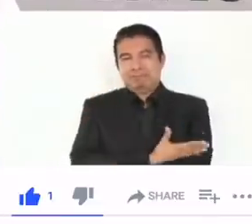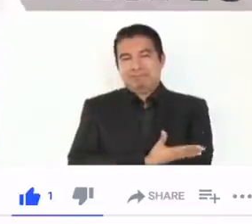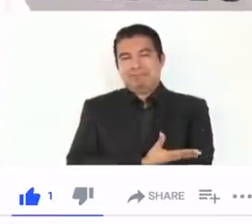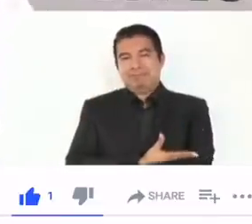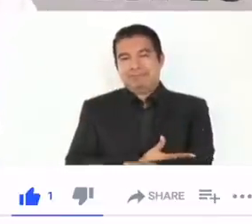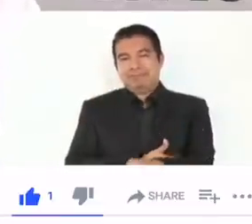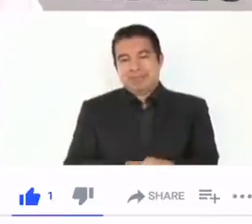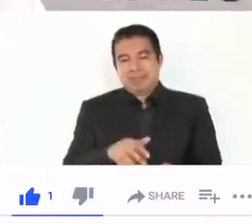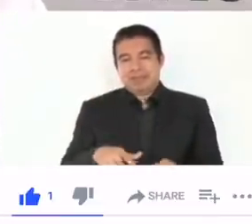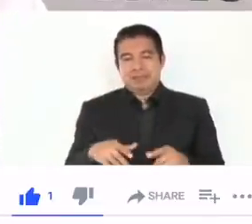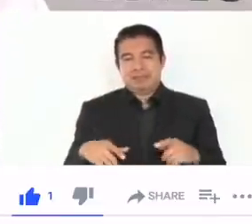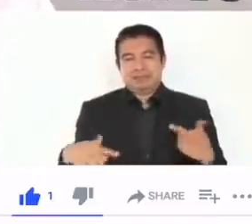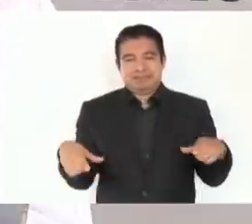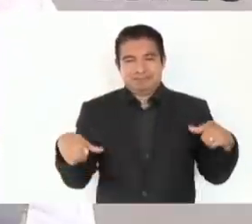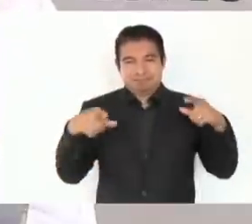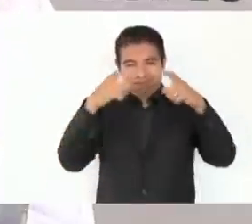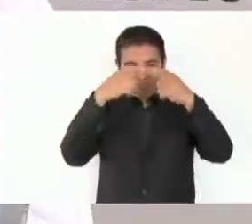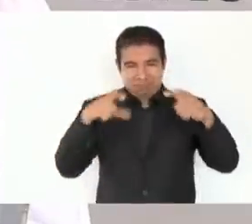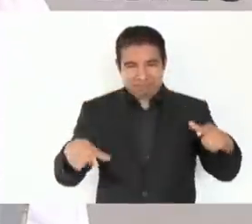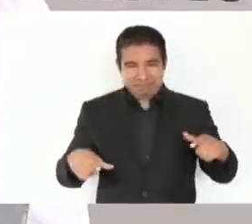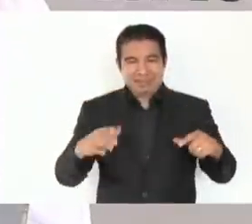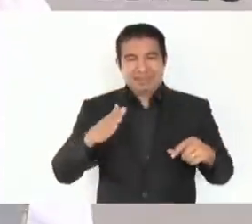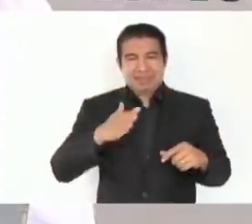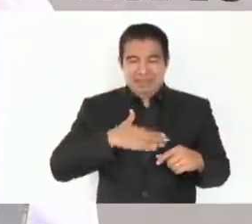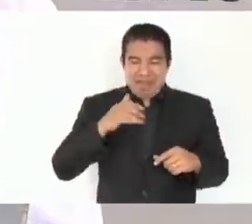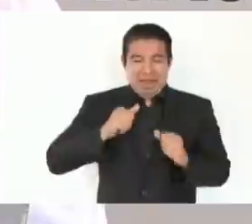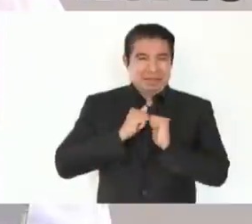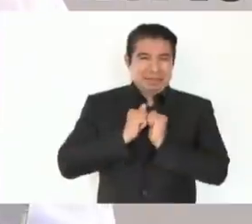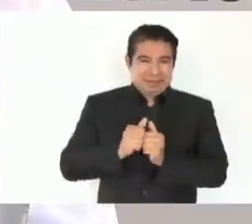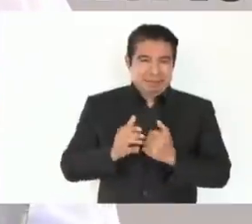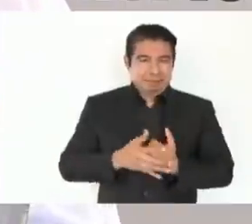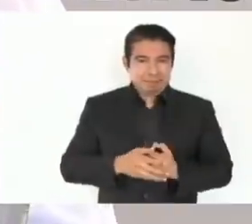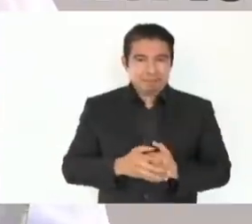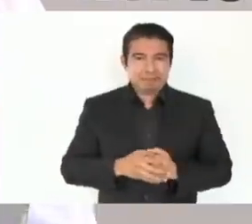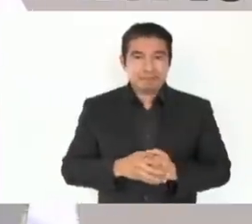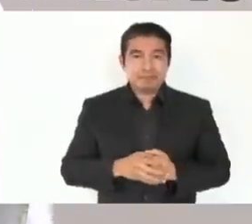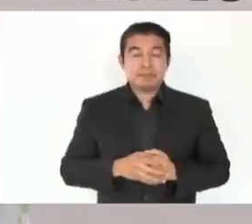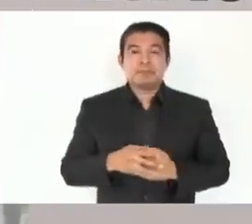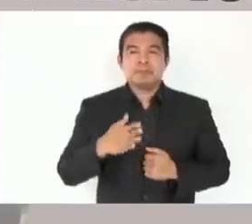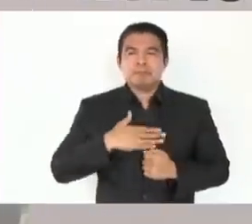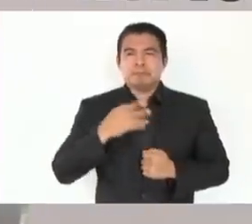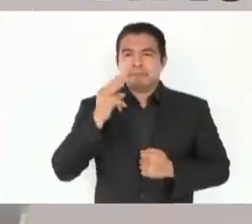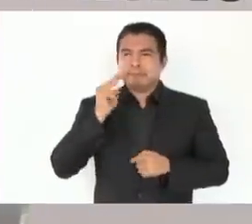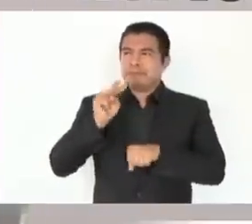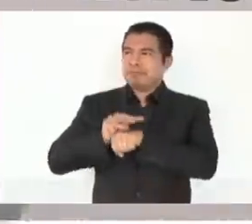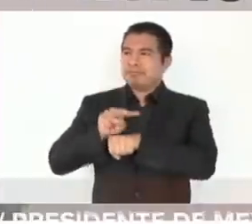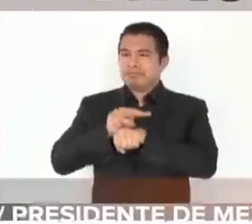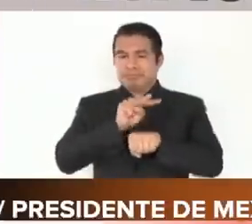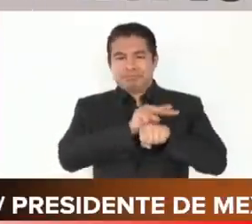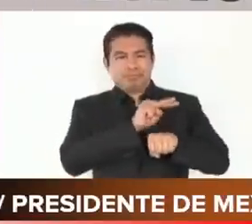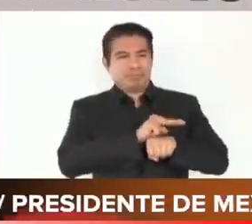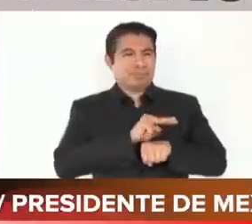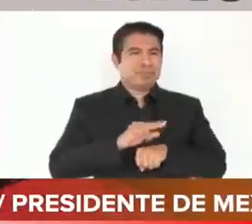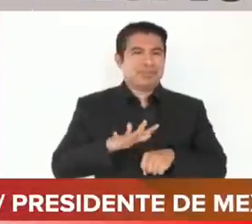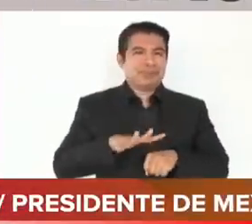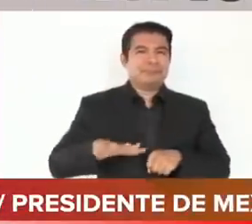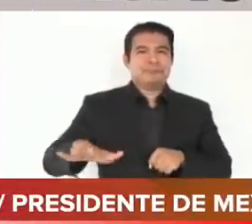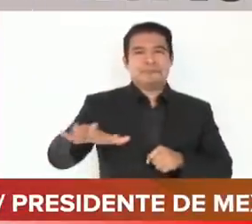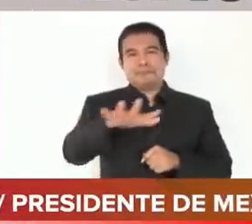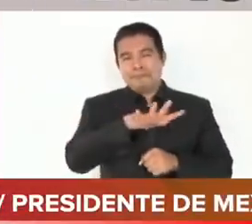Palenque y, además, como dije, supervisando este gran